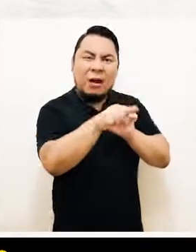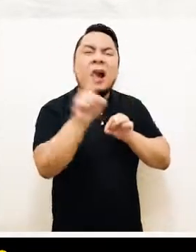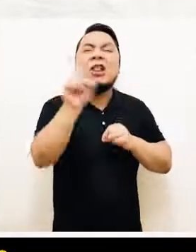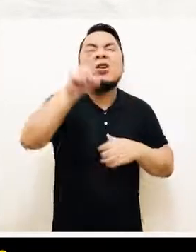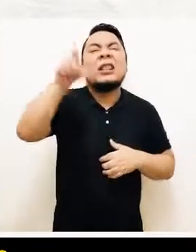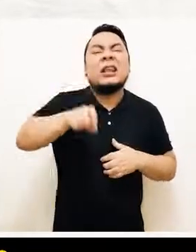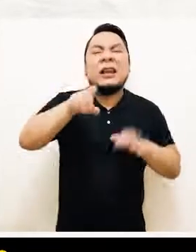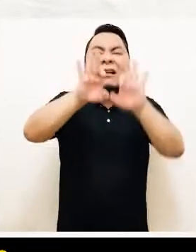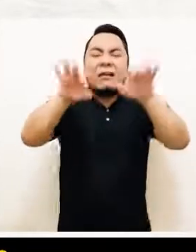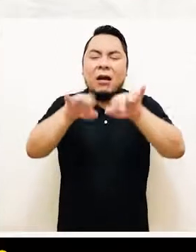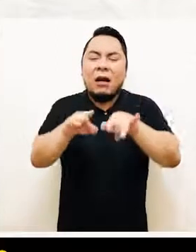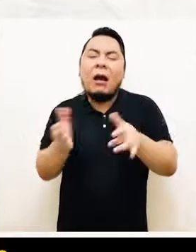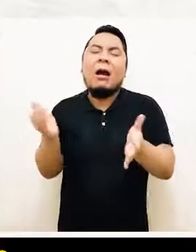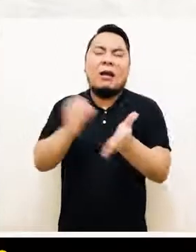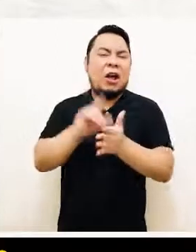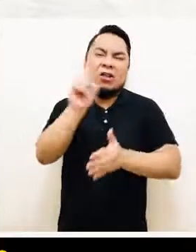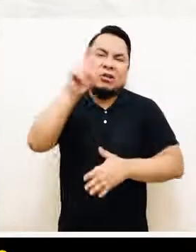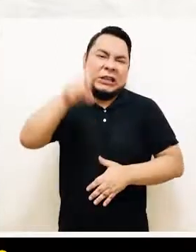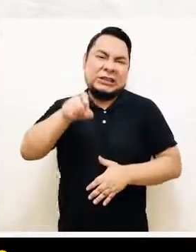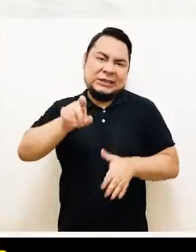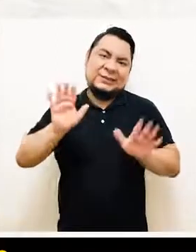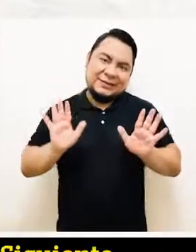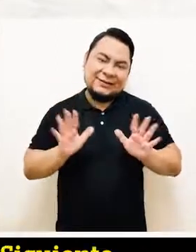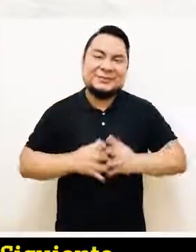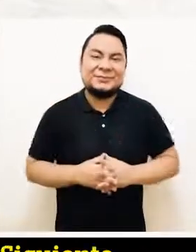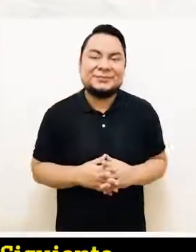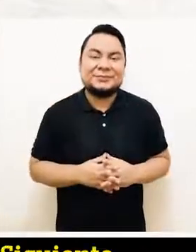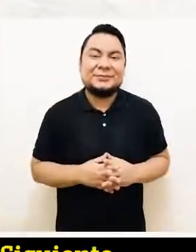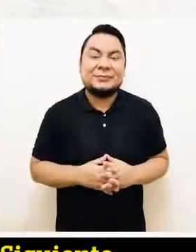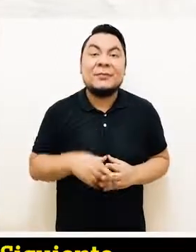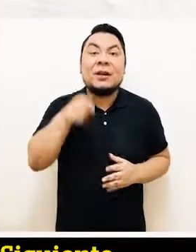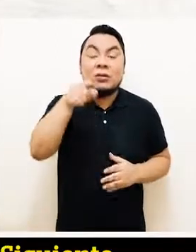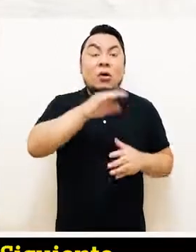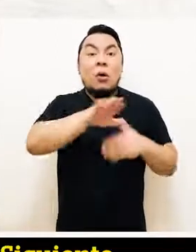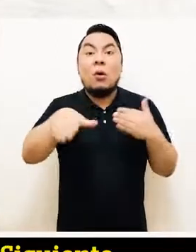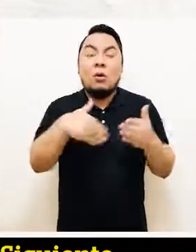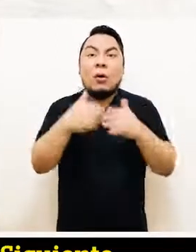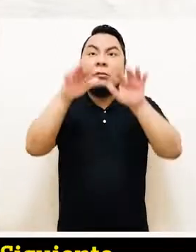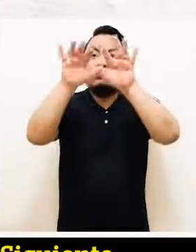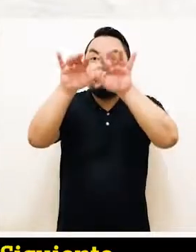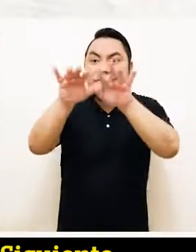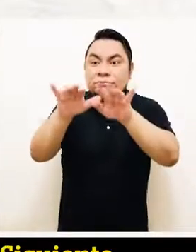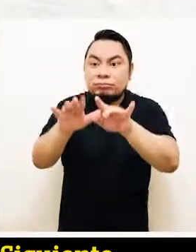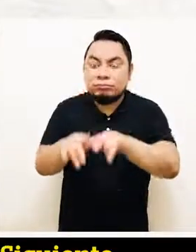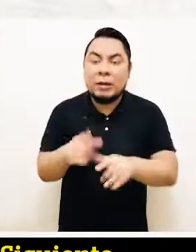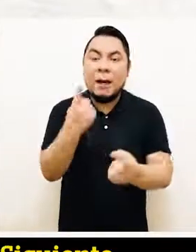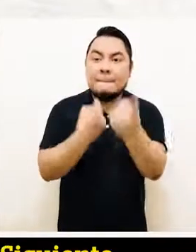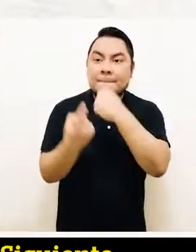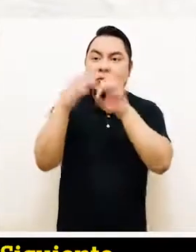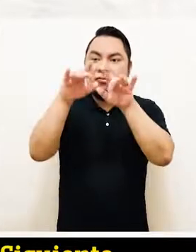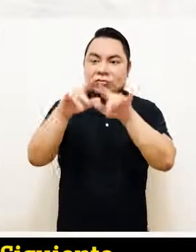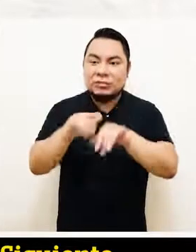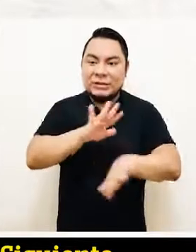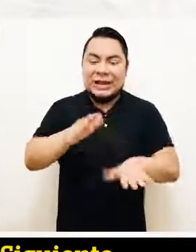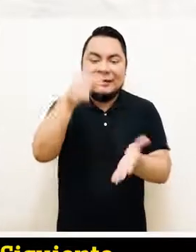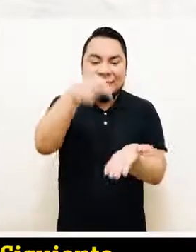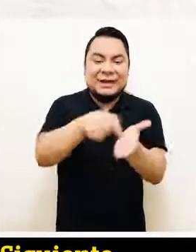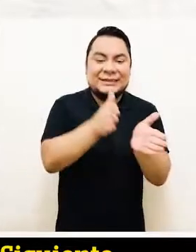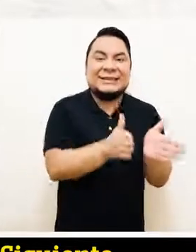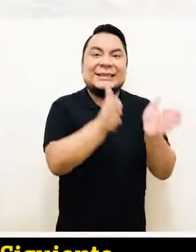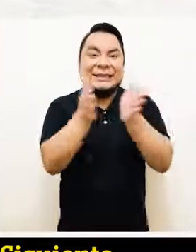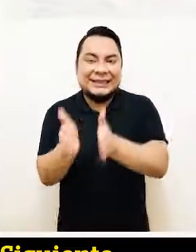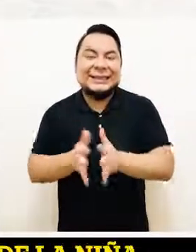no es necesario que llenes este formulario. Completa los datos en cada pregunta y haz clic en